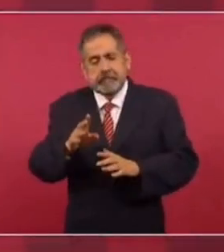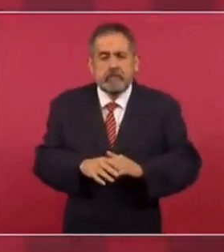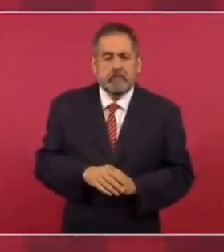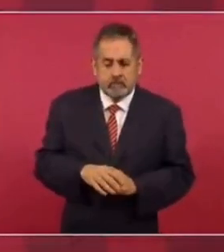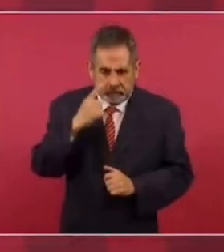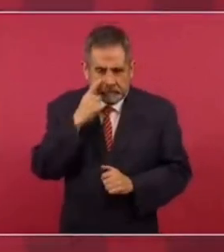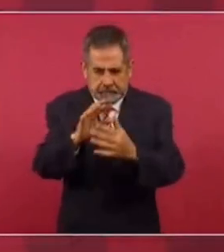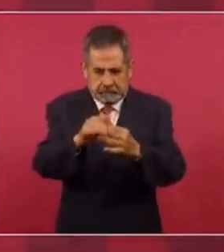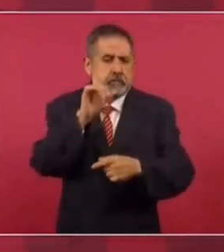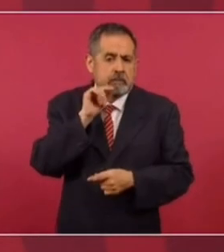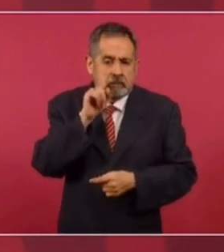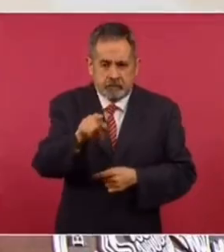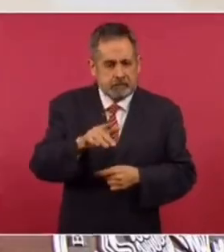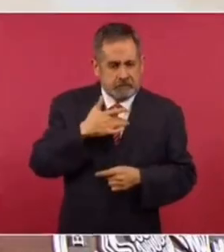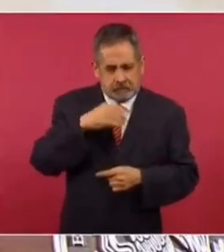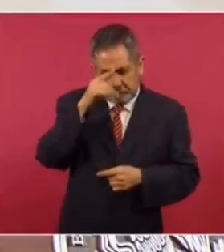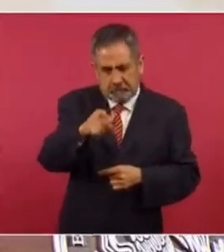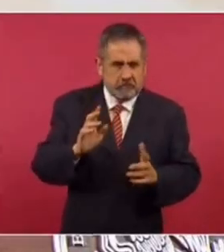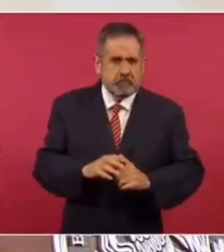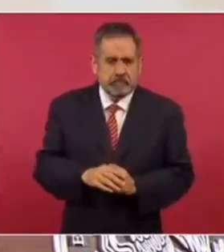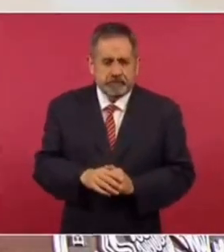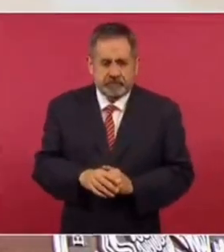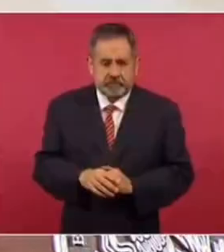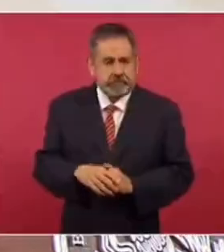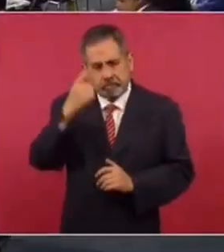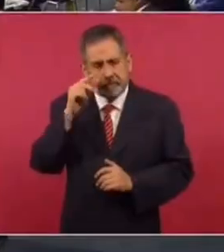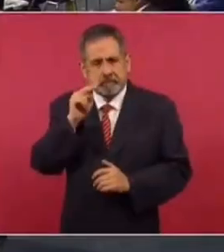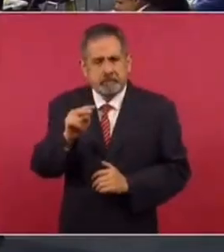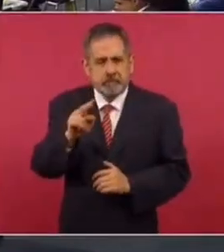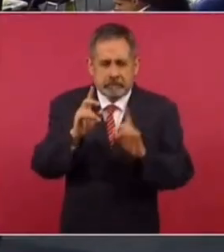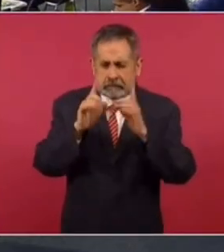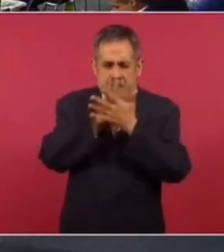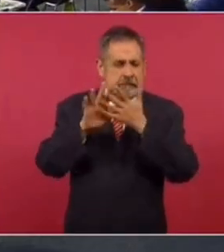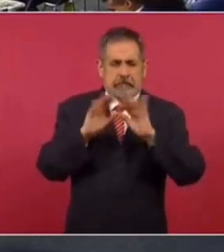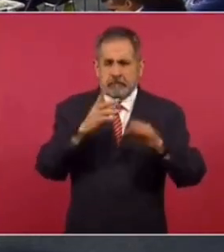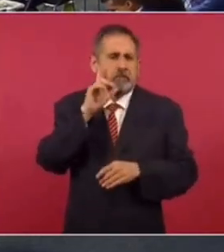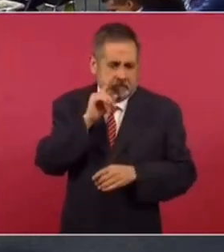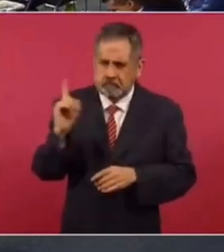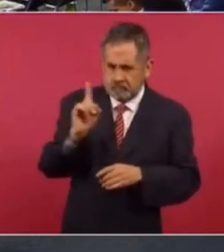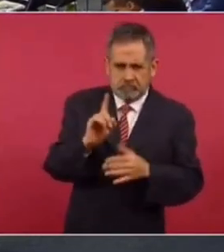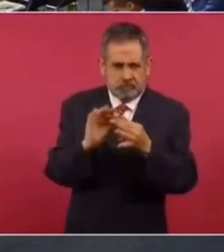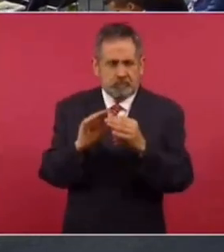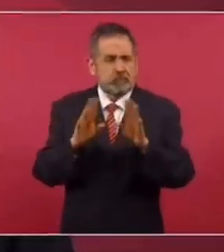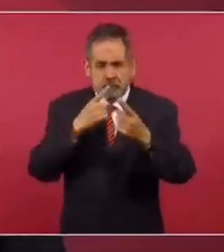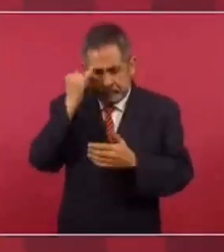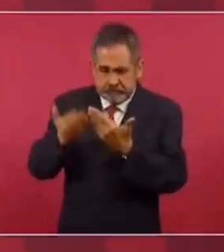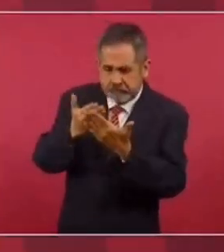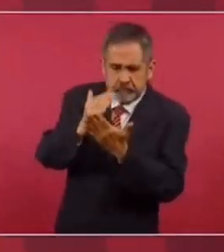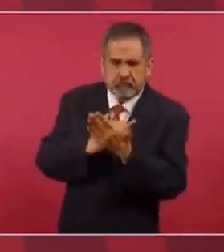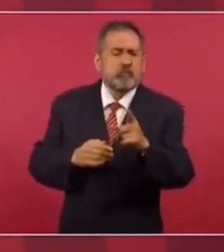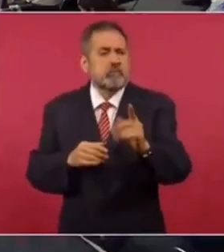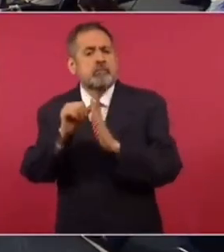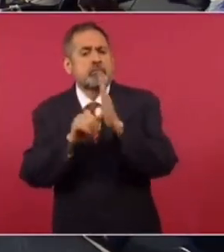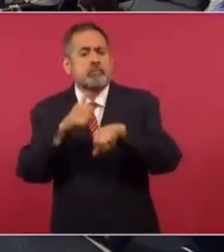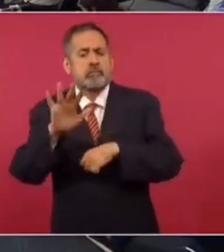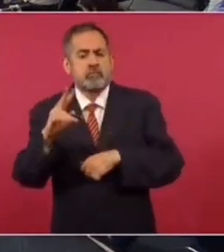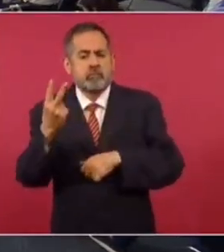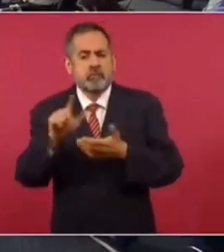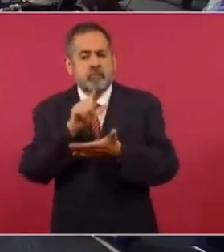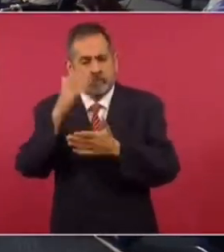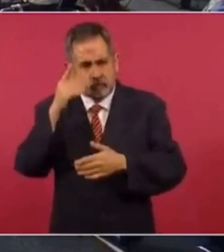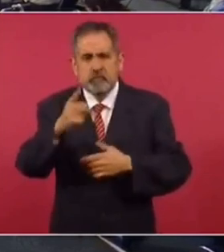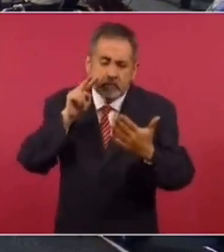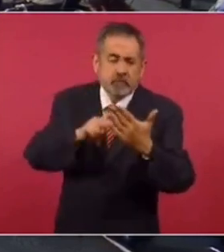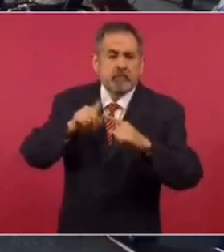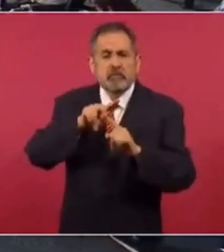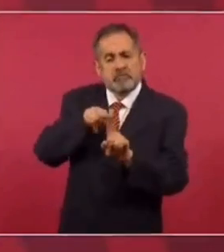Habría que verlo mañana, si te parece, para que no haya distorsiones y se analice bien. Está en el artículo 52 de la ley general.